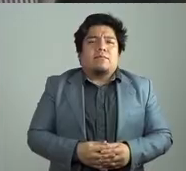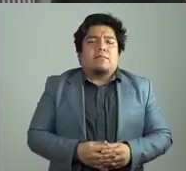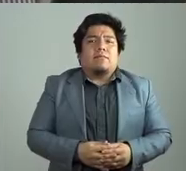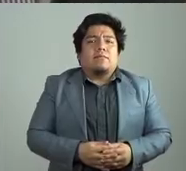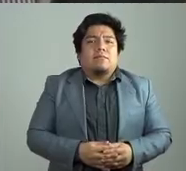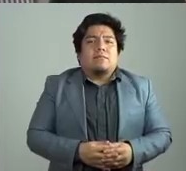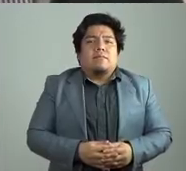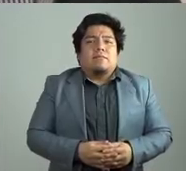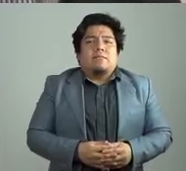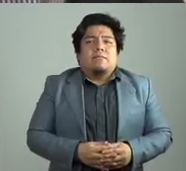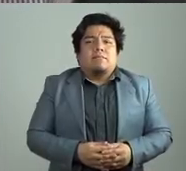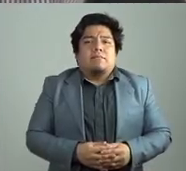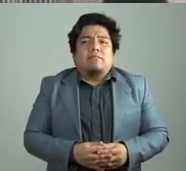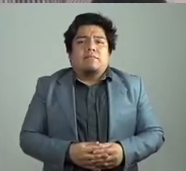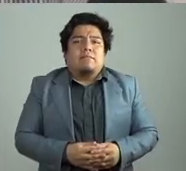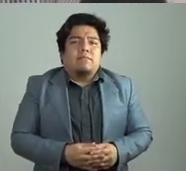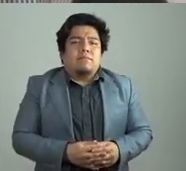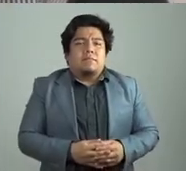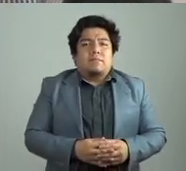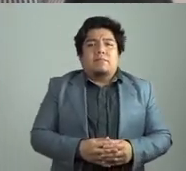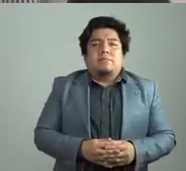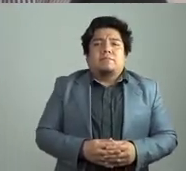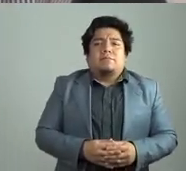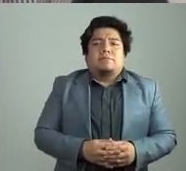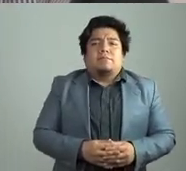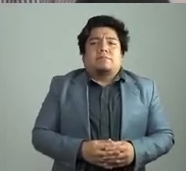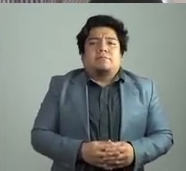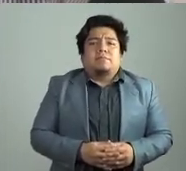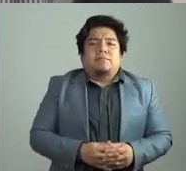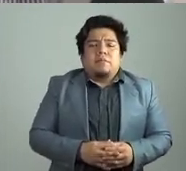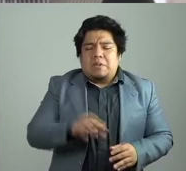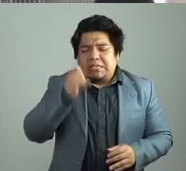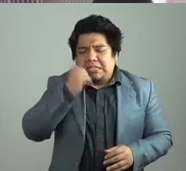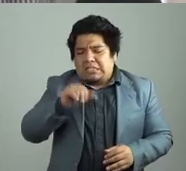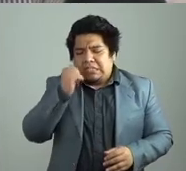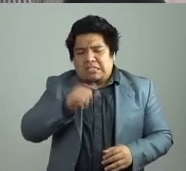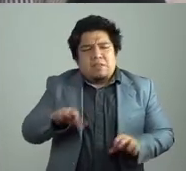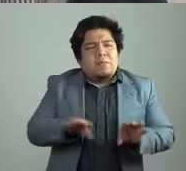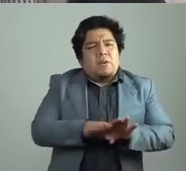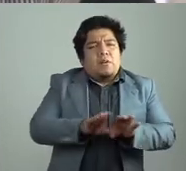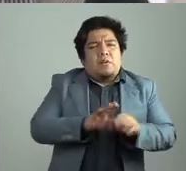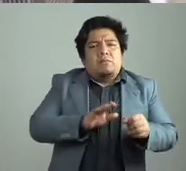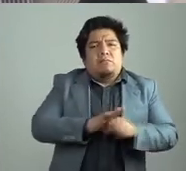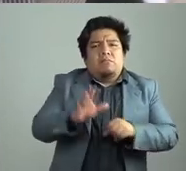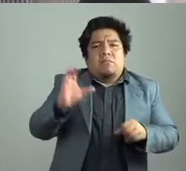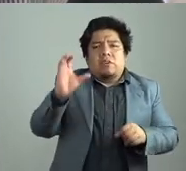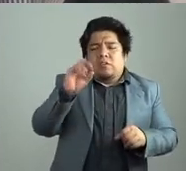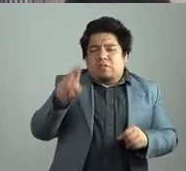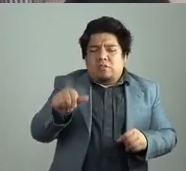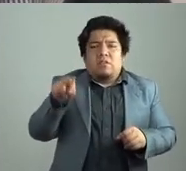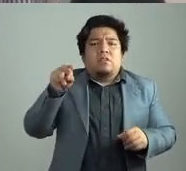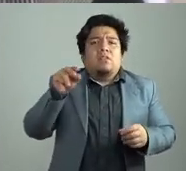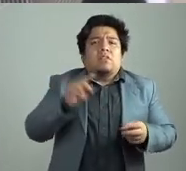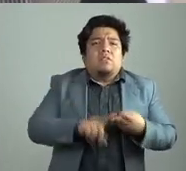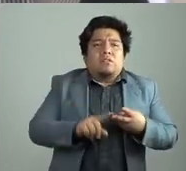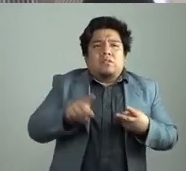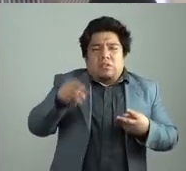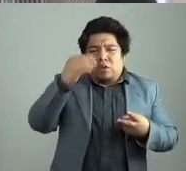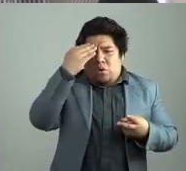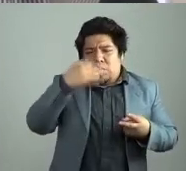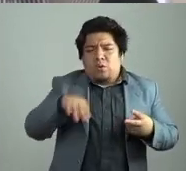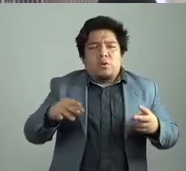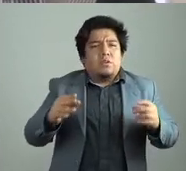Pues, los libros a los cuales recurro siempre son los libros sagrados, ¿no? Es el Corán, ¿no? Es el Antiguo Testamento,